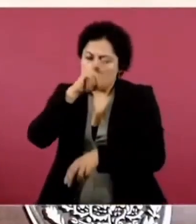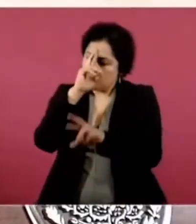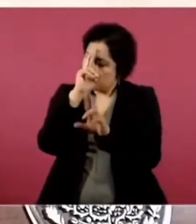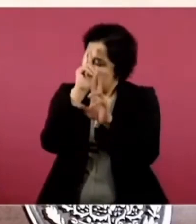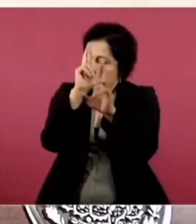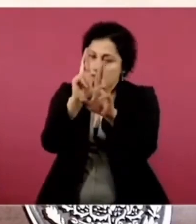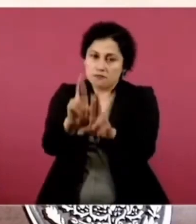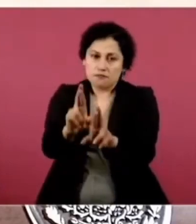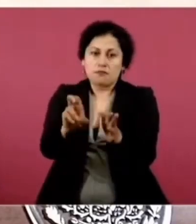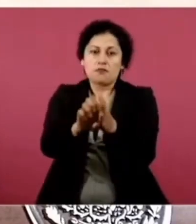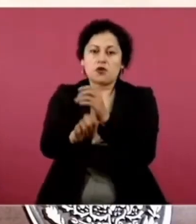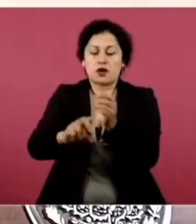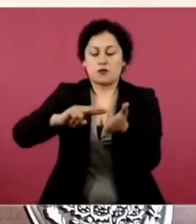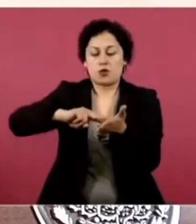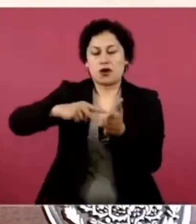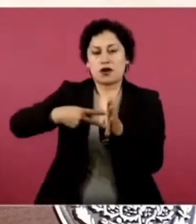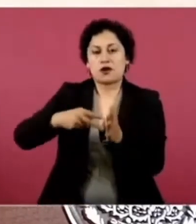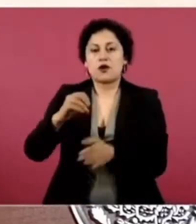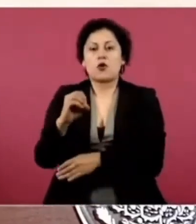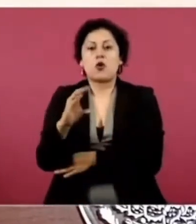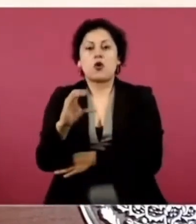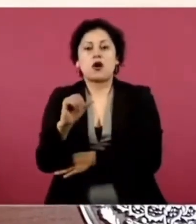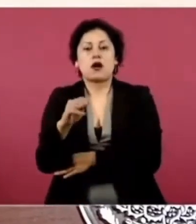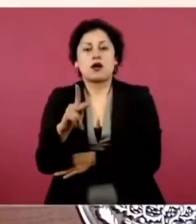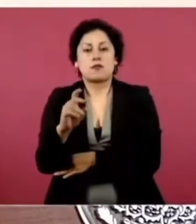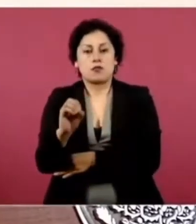El ingeniero Ocampo, por ejemplo.